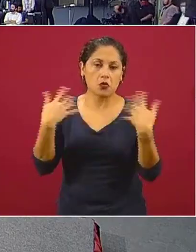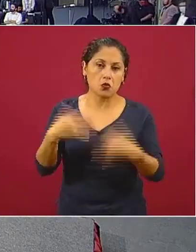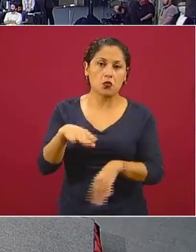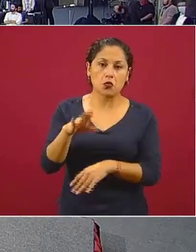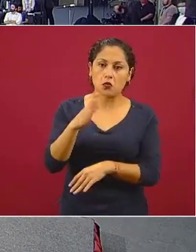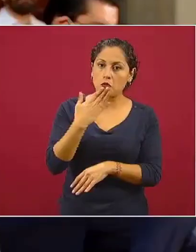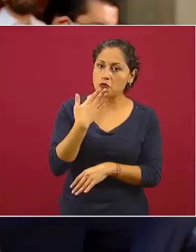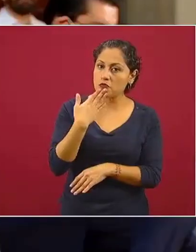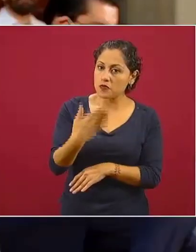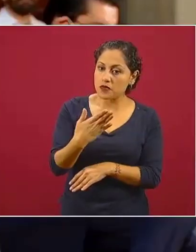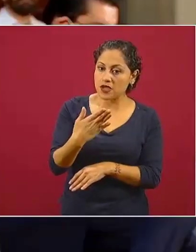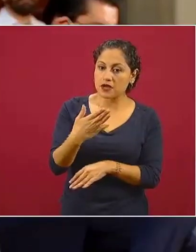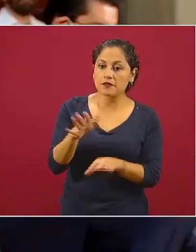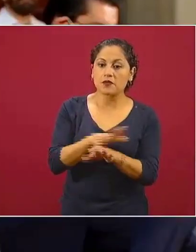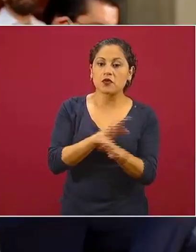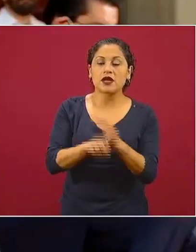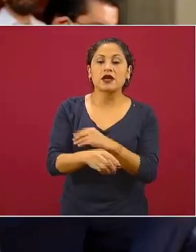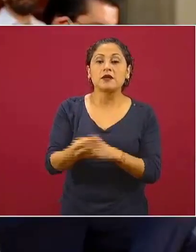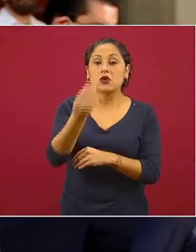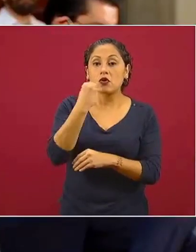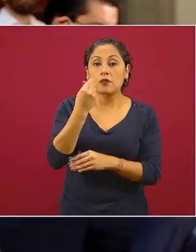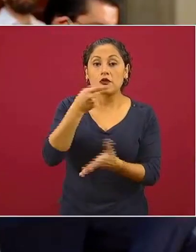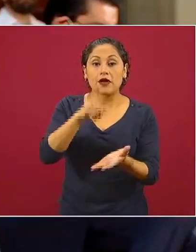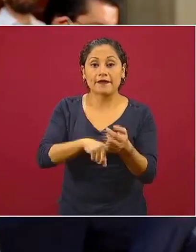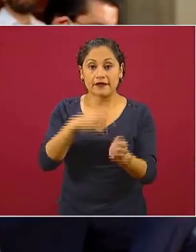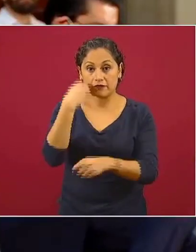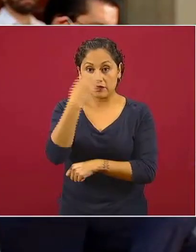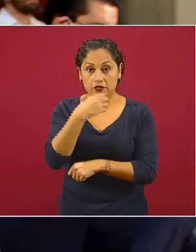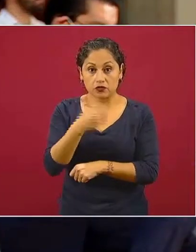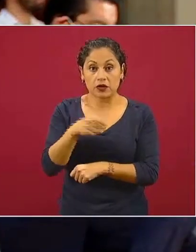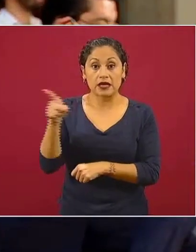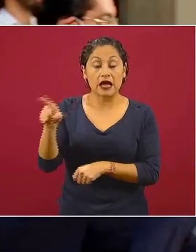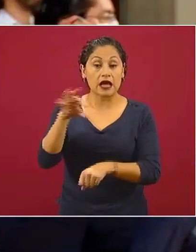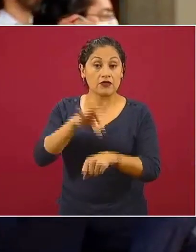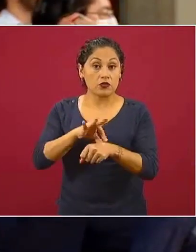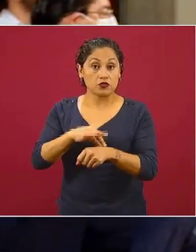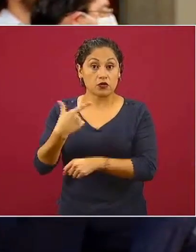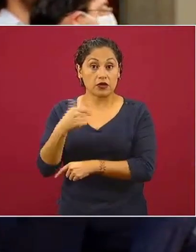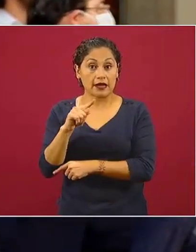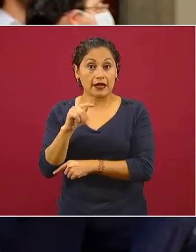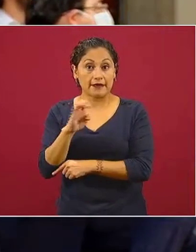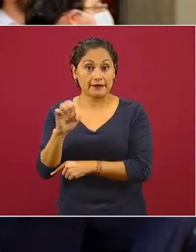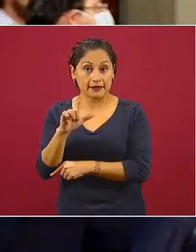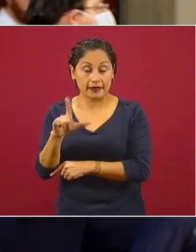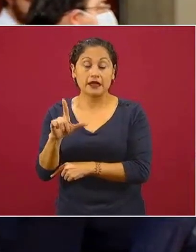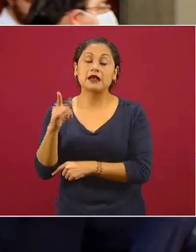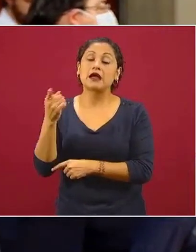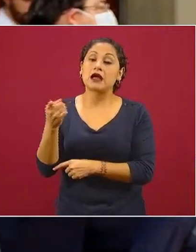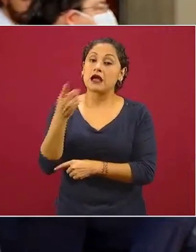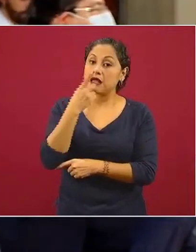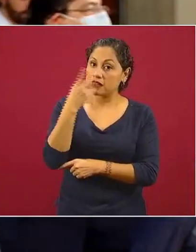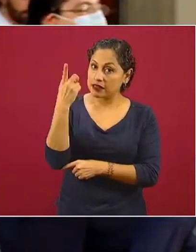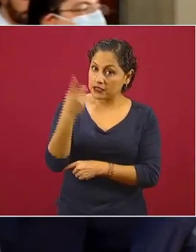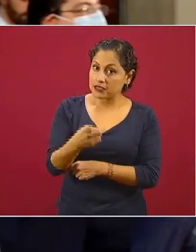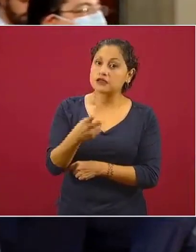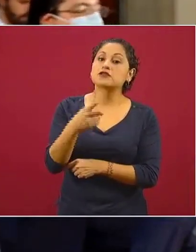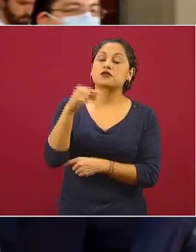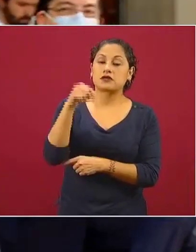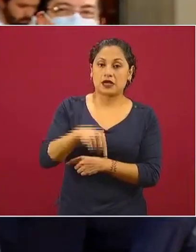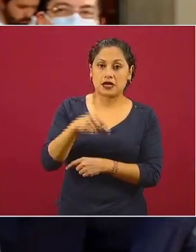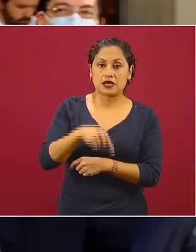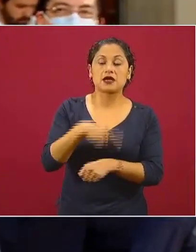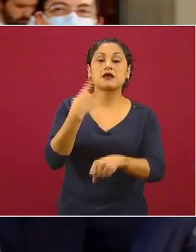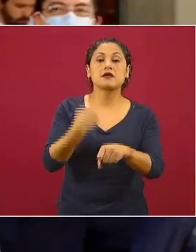la cuestión de los comedores dentro de las escuelas el doctor López-Gatell ha mencionado que esta cuestión del coronavirus